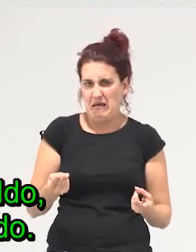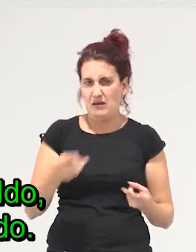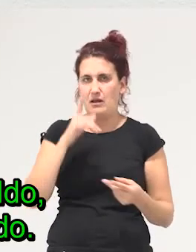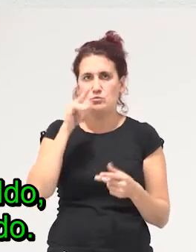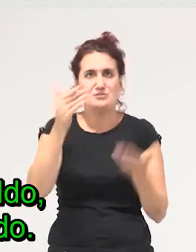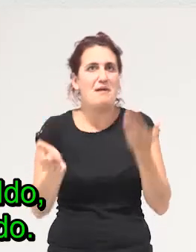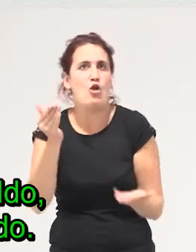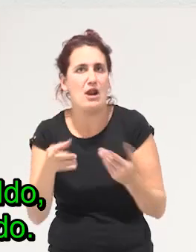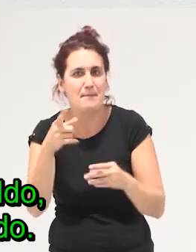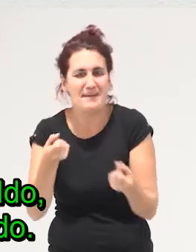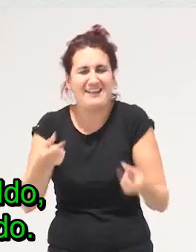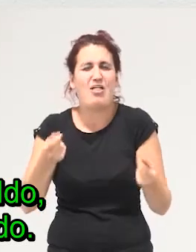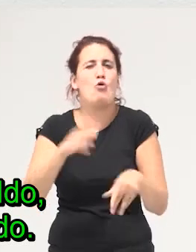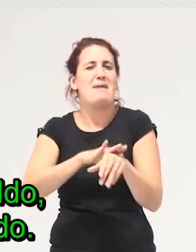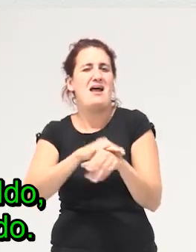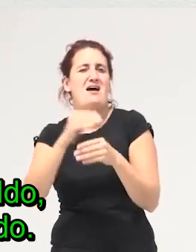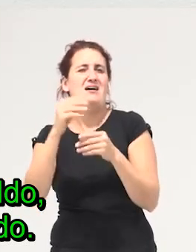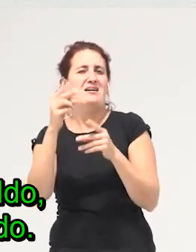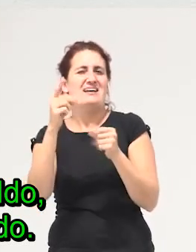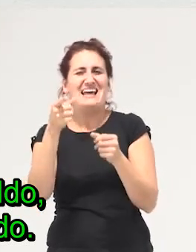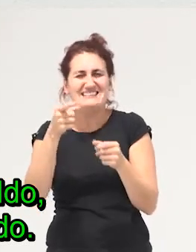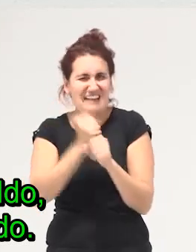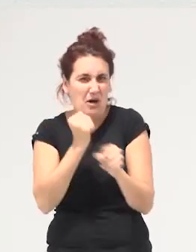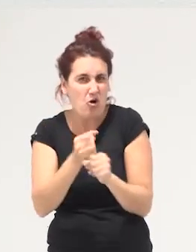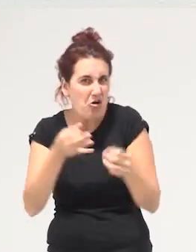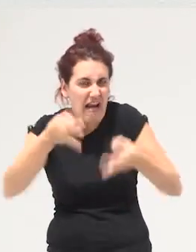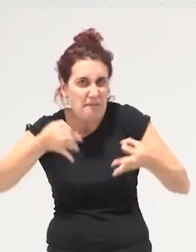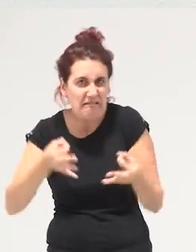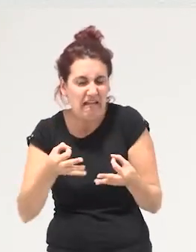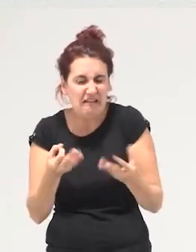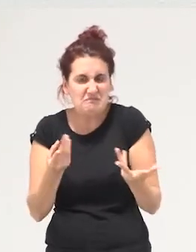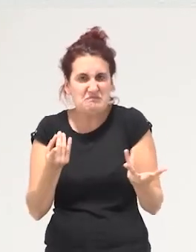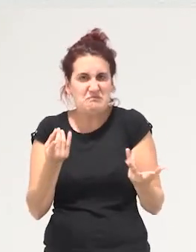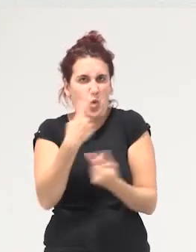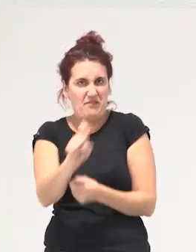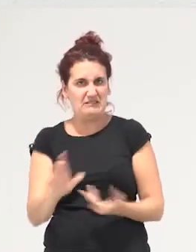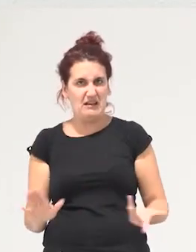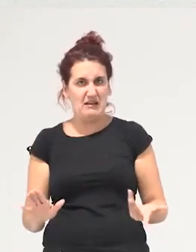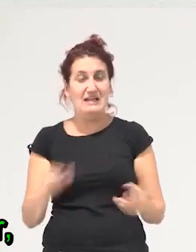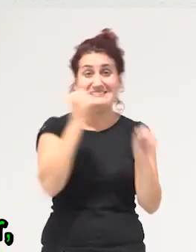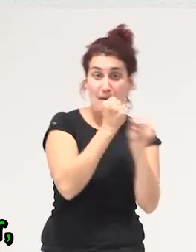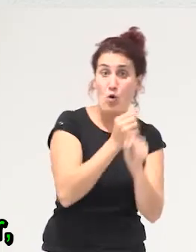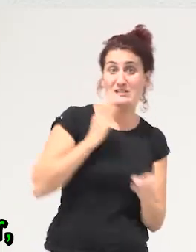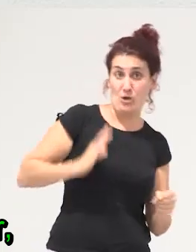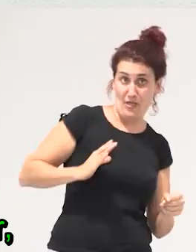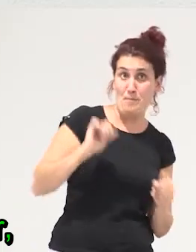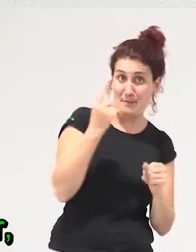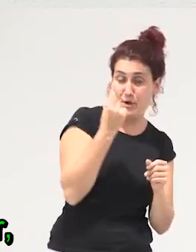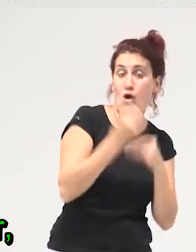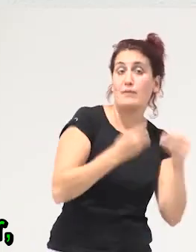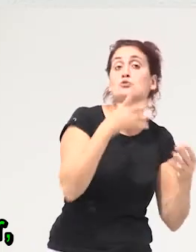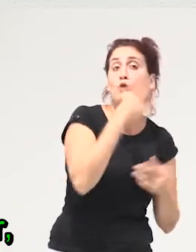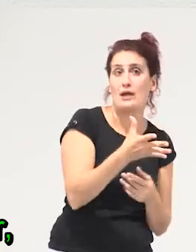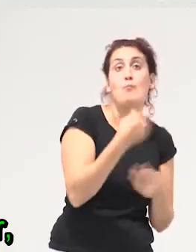incluso aunque te paguen un buen sueldo para hacer un trabajo que no tiene ningún sentido entonces el trabajo asalariado es un trabajo que hacemos en primer lugar porque